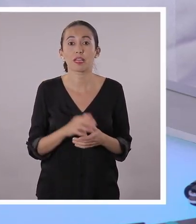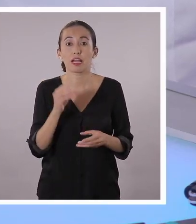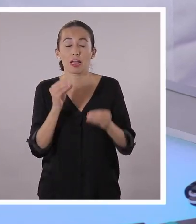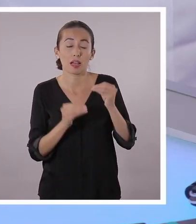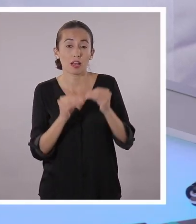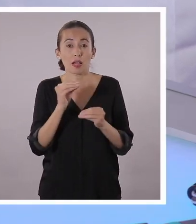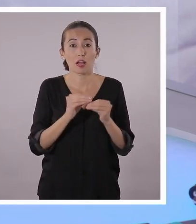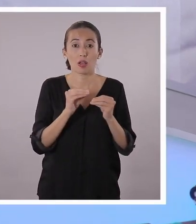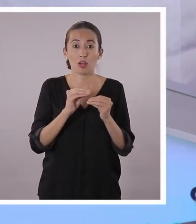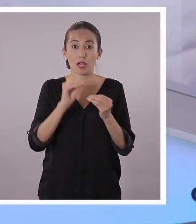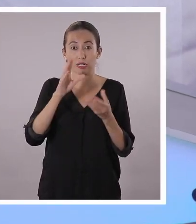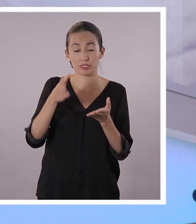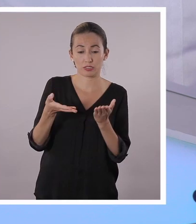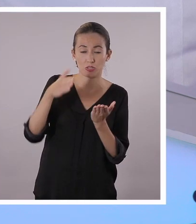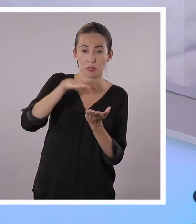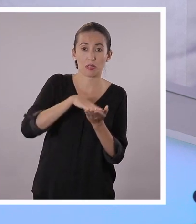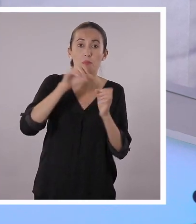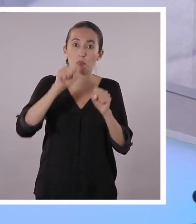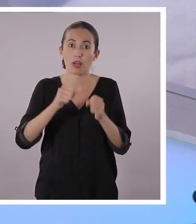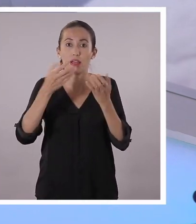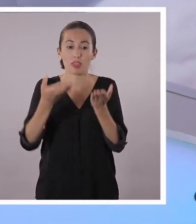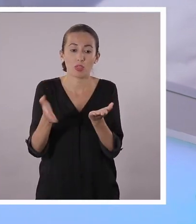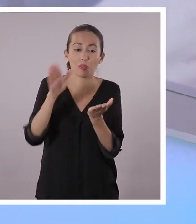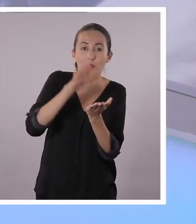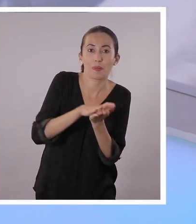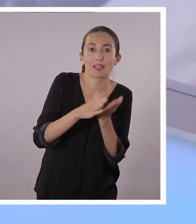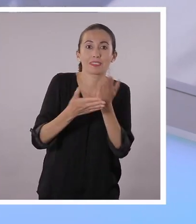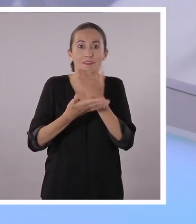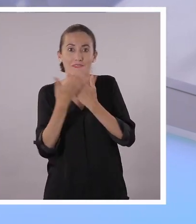esto lo hacemos para que sea más fácil el doblez de la tarjeta.